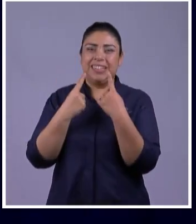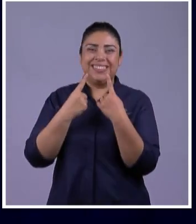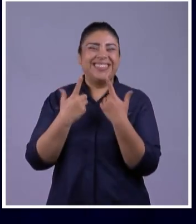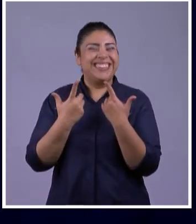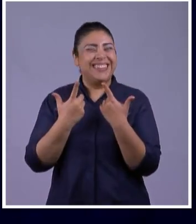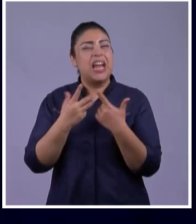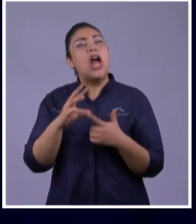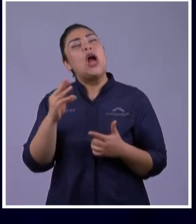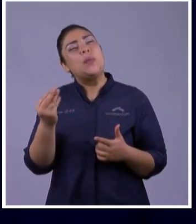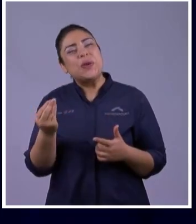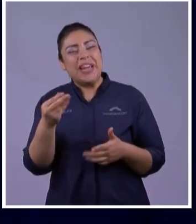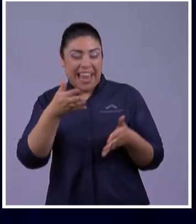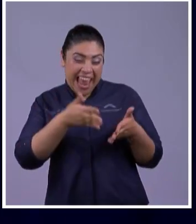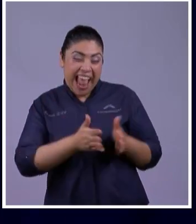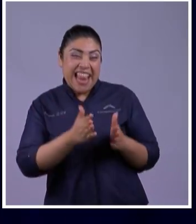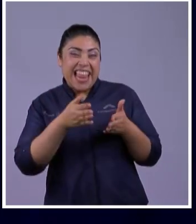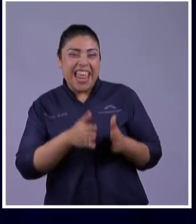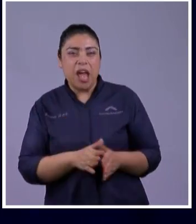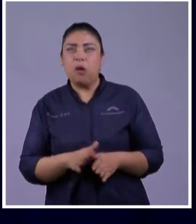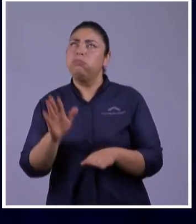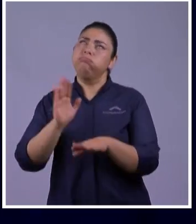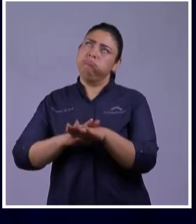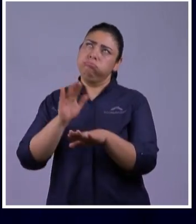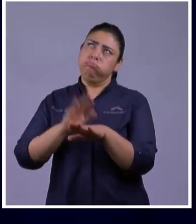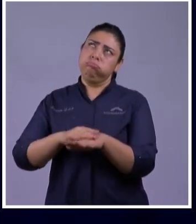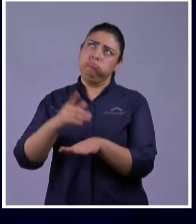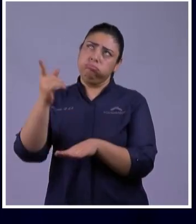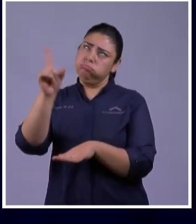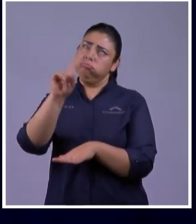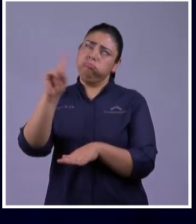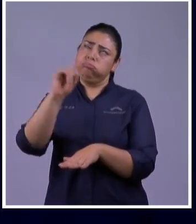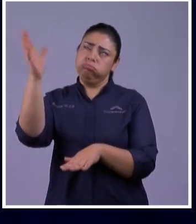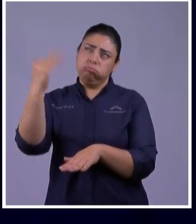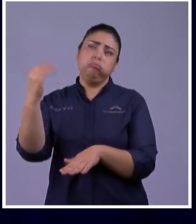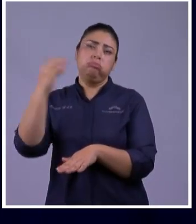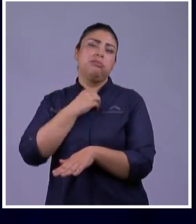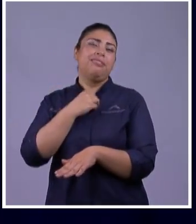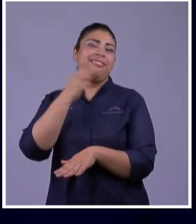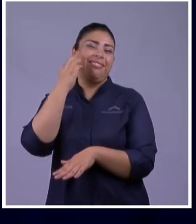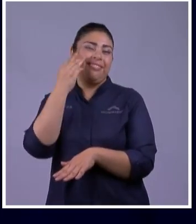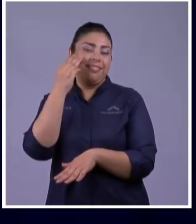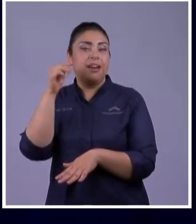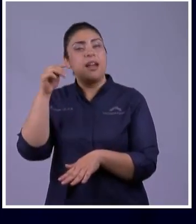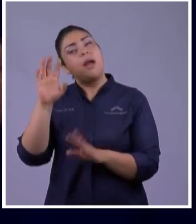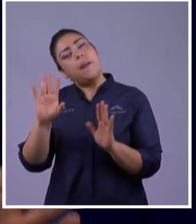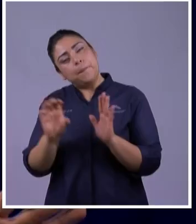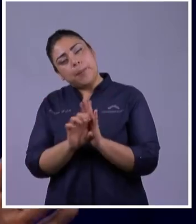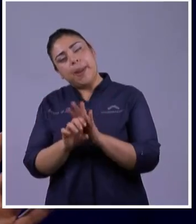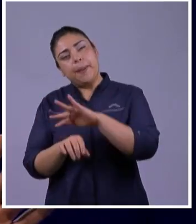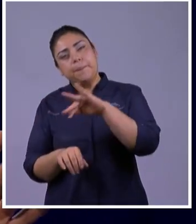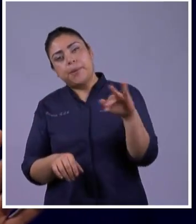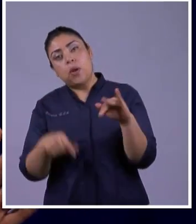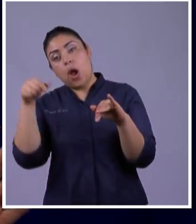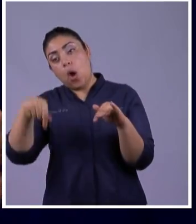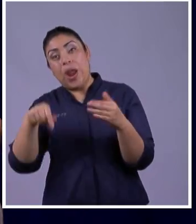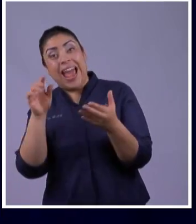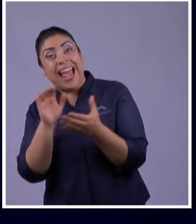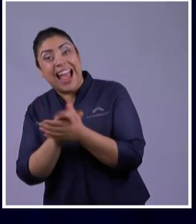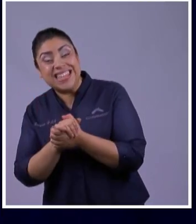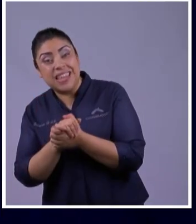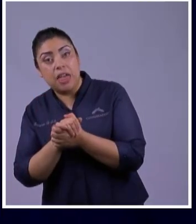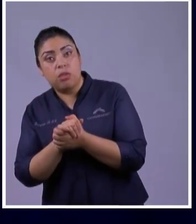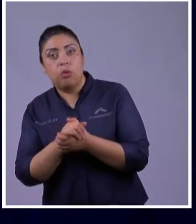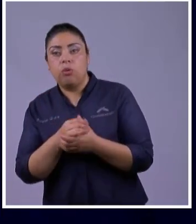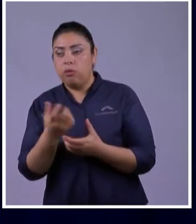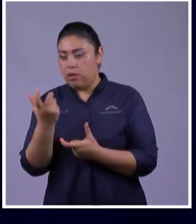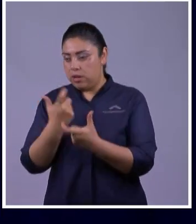trabajo Tenías tus ingresos Lo gastabas más o menos Como querías Ahora te casaste Ya no es lo mismo Ahora hay